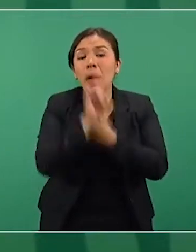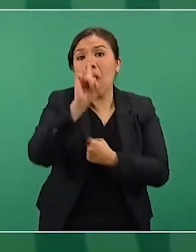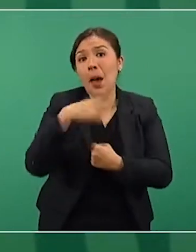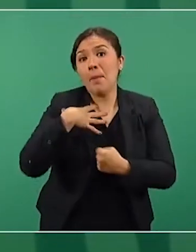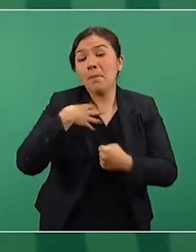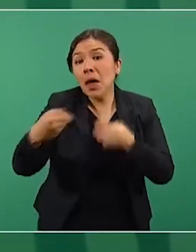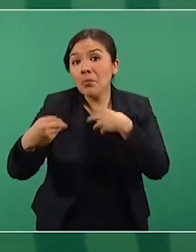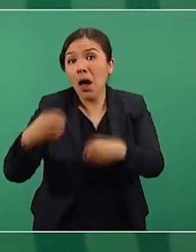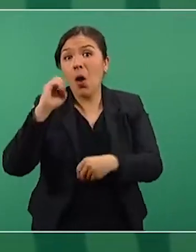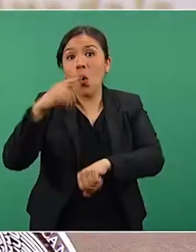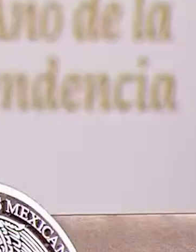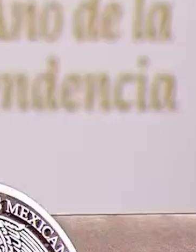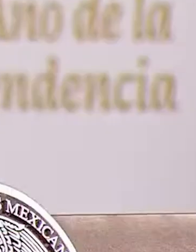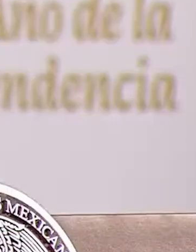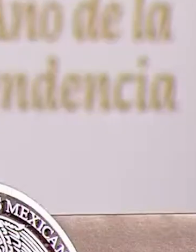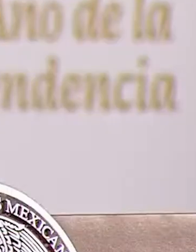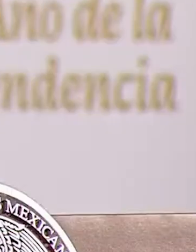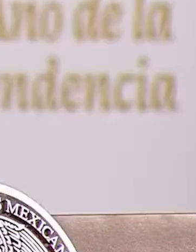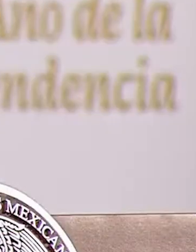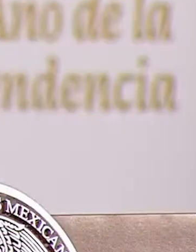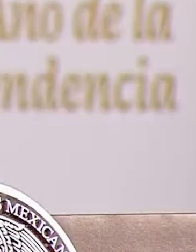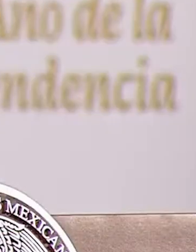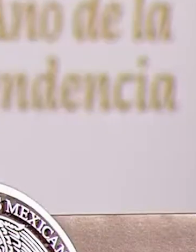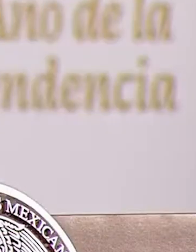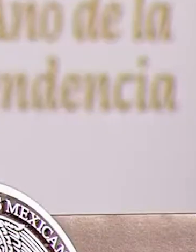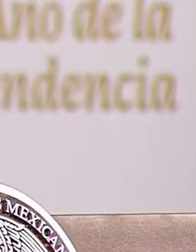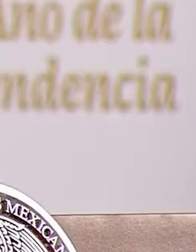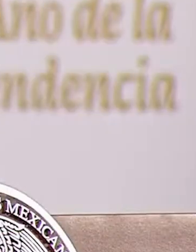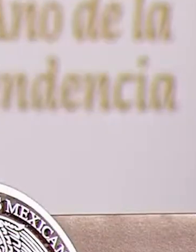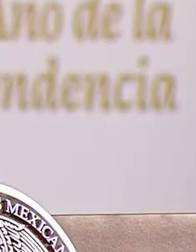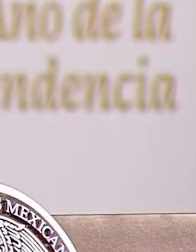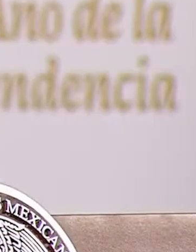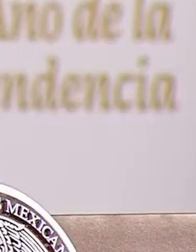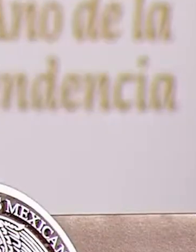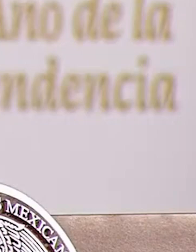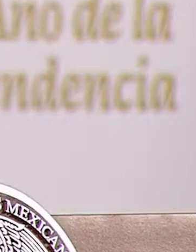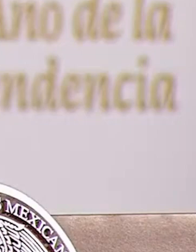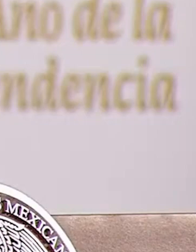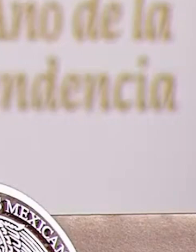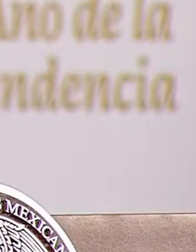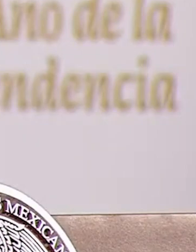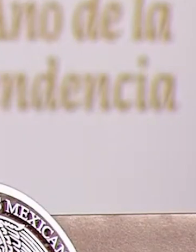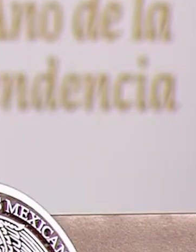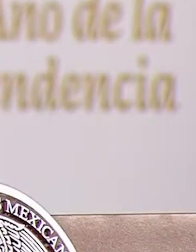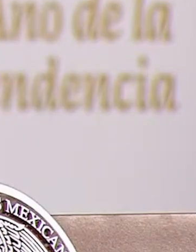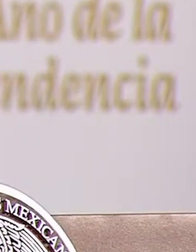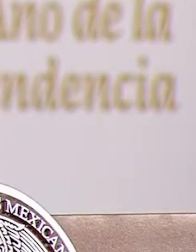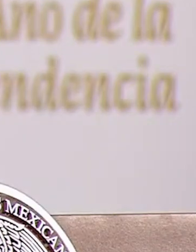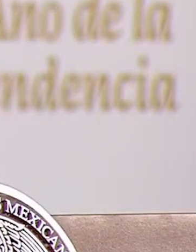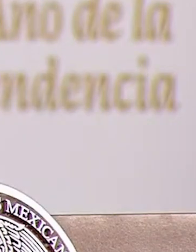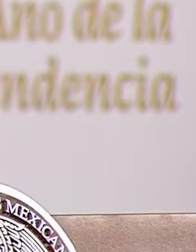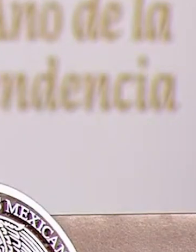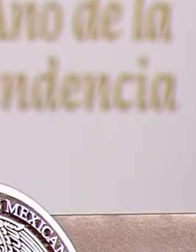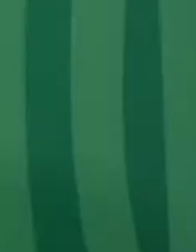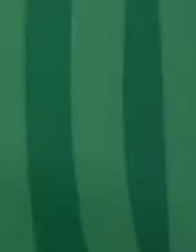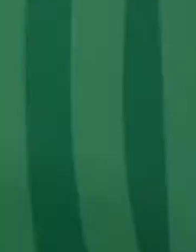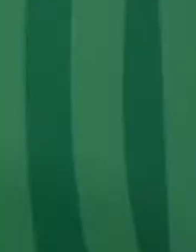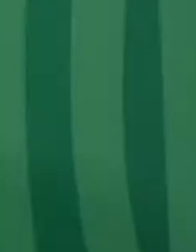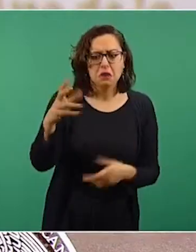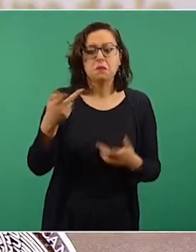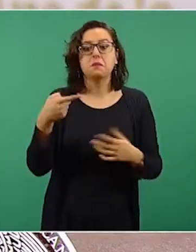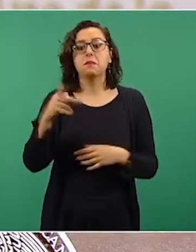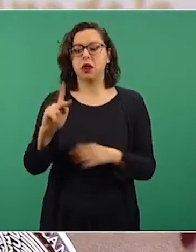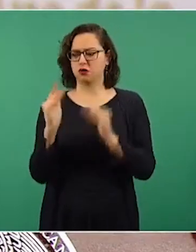enfermedad en espacios públicos cerrados, en espacios públicos abiertos, en la industria turística de manera